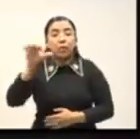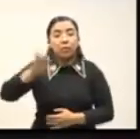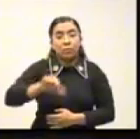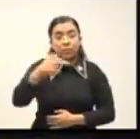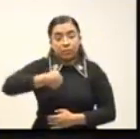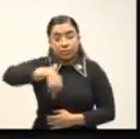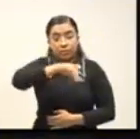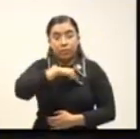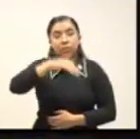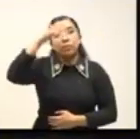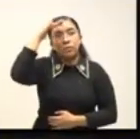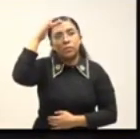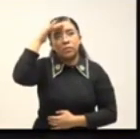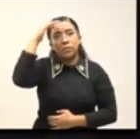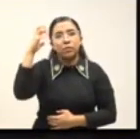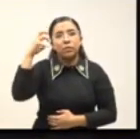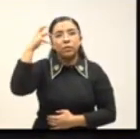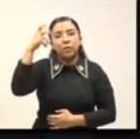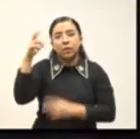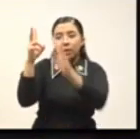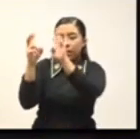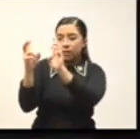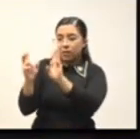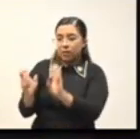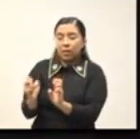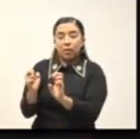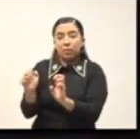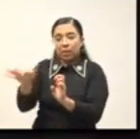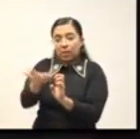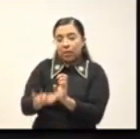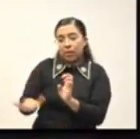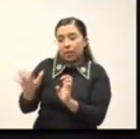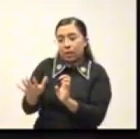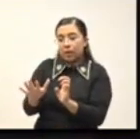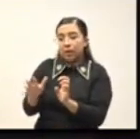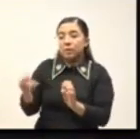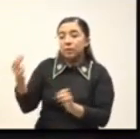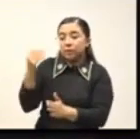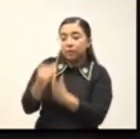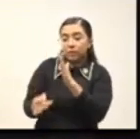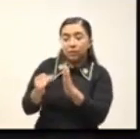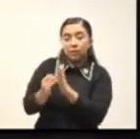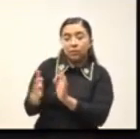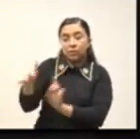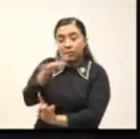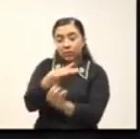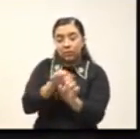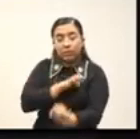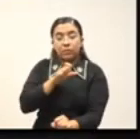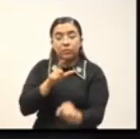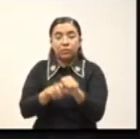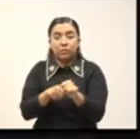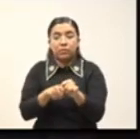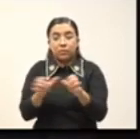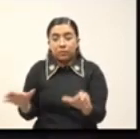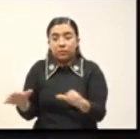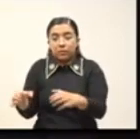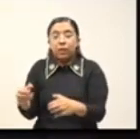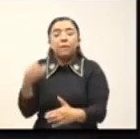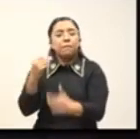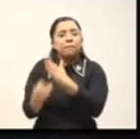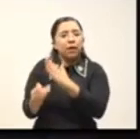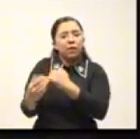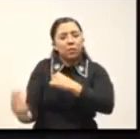debemos ser conscientes respecto a la situación que impera en nuestra entidad. Consideremos las condiciones específicas de nuestra comunidad escolar.